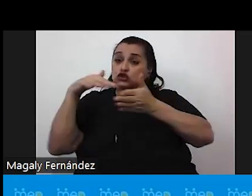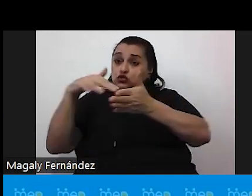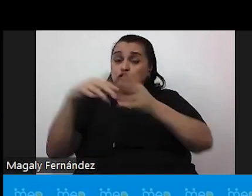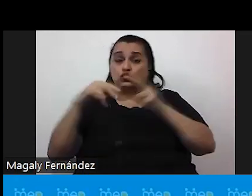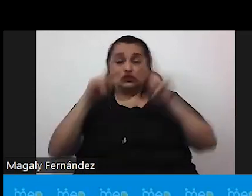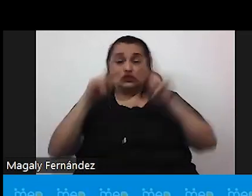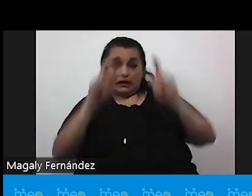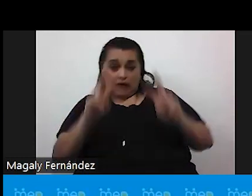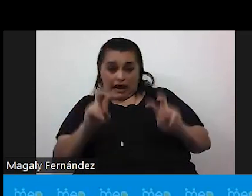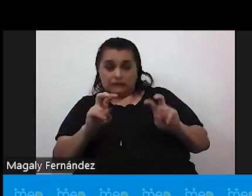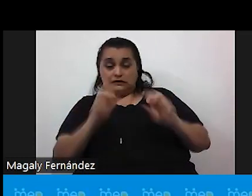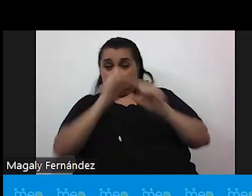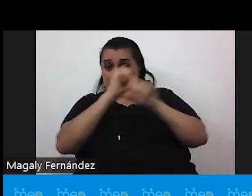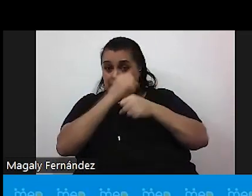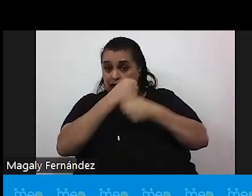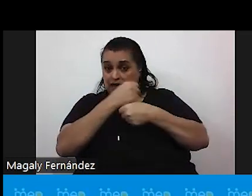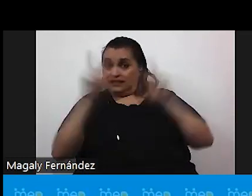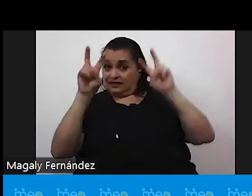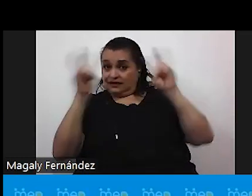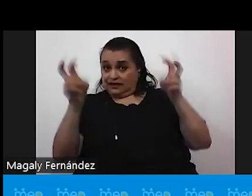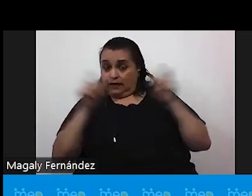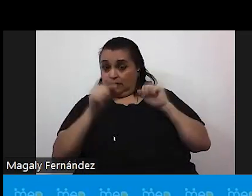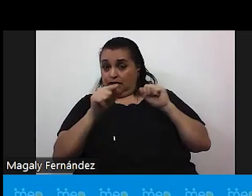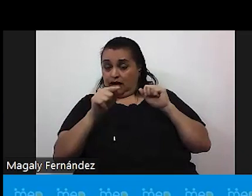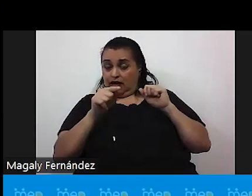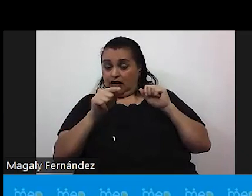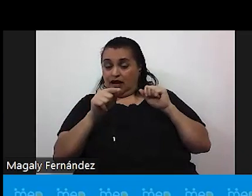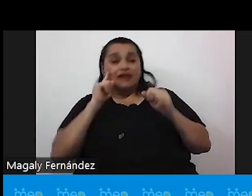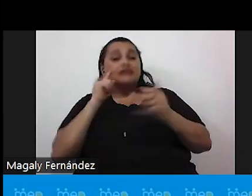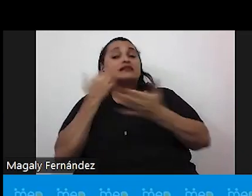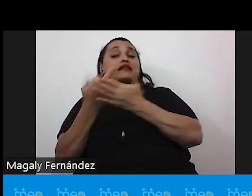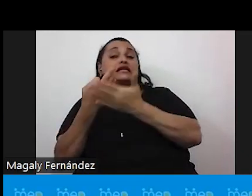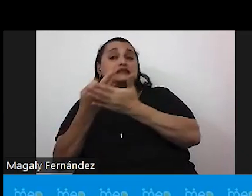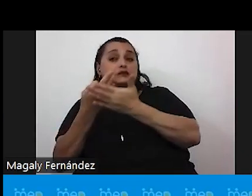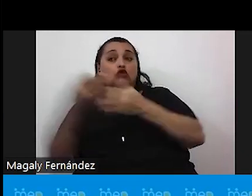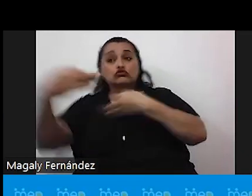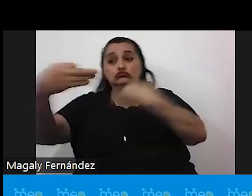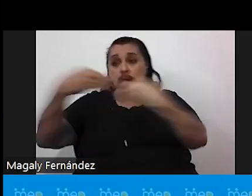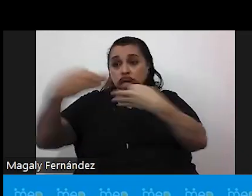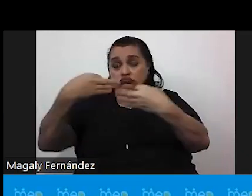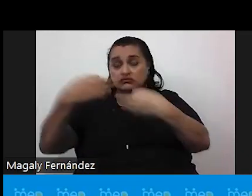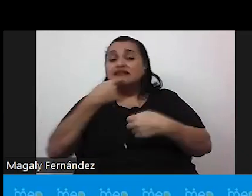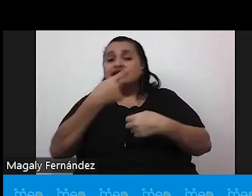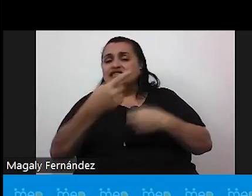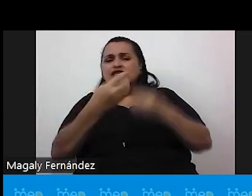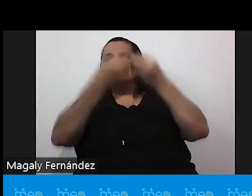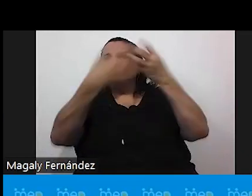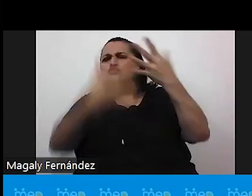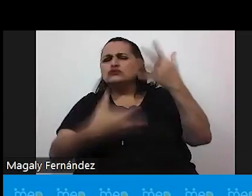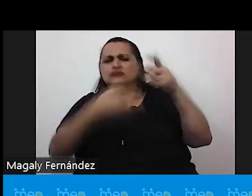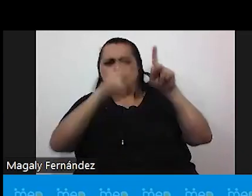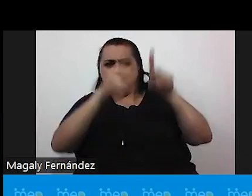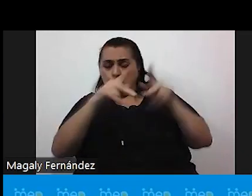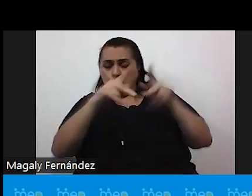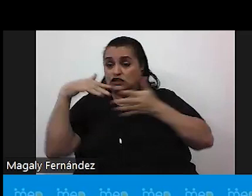que han habido de este tema en los testimonios recolectados se indicó que muchas personas estudiantes de la comunidad